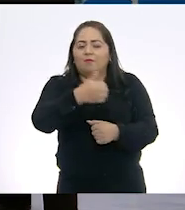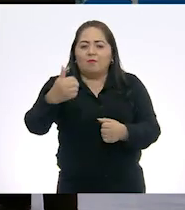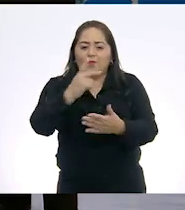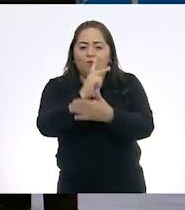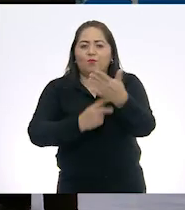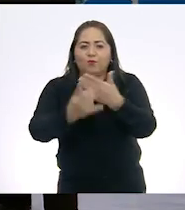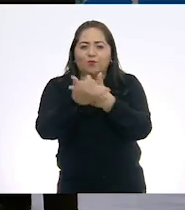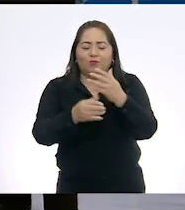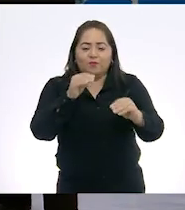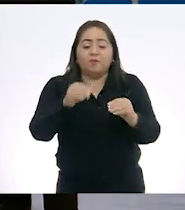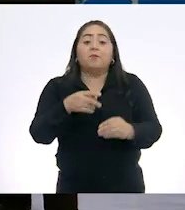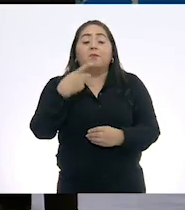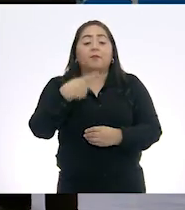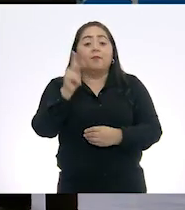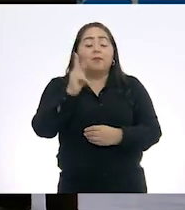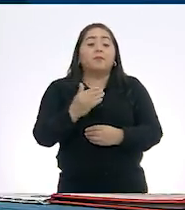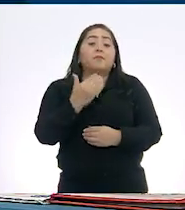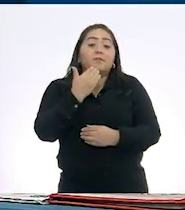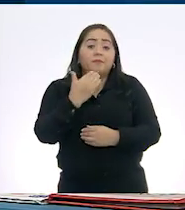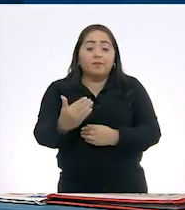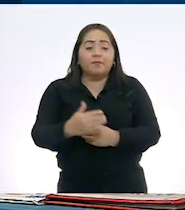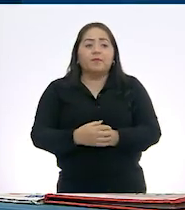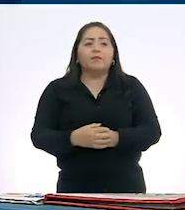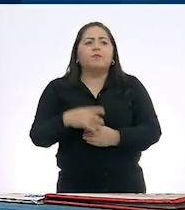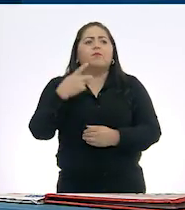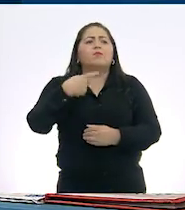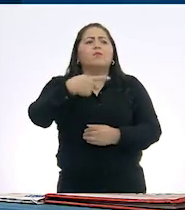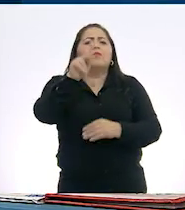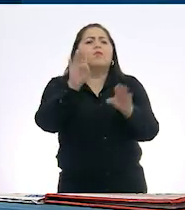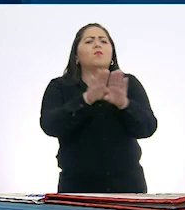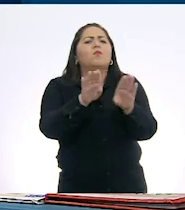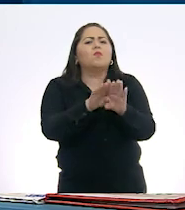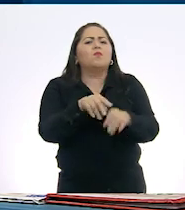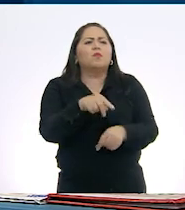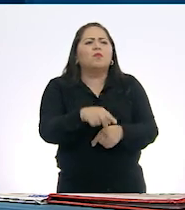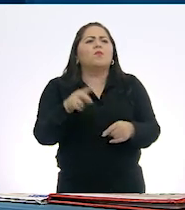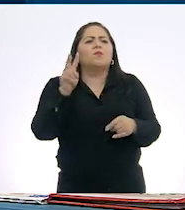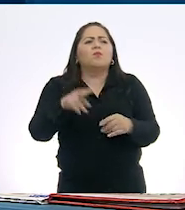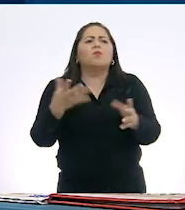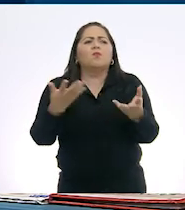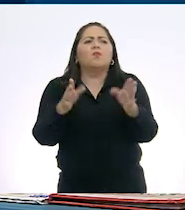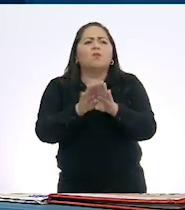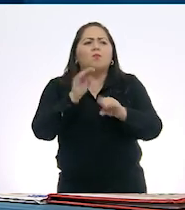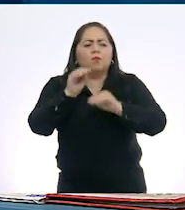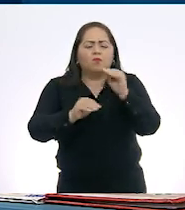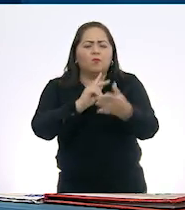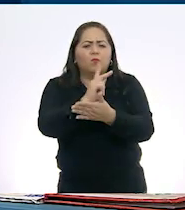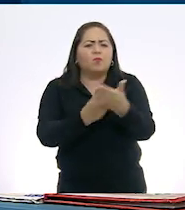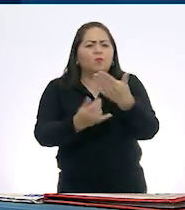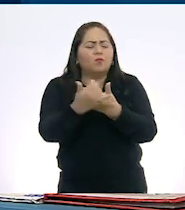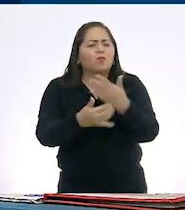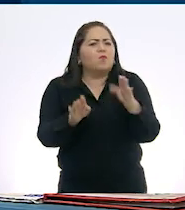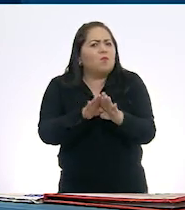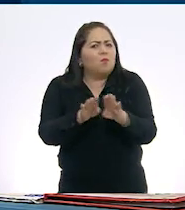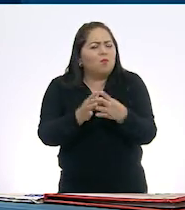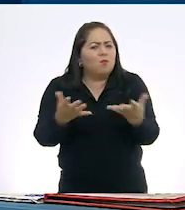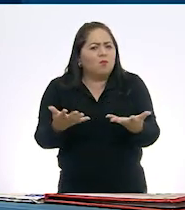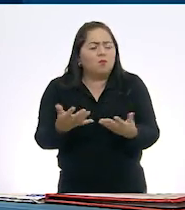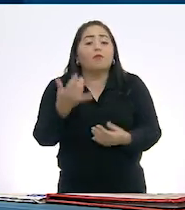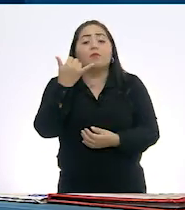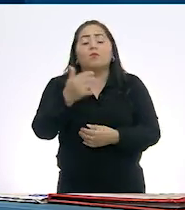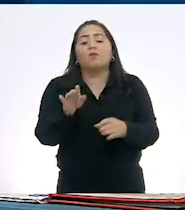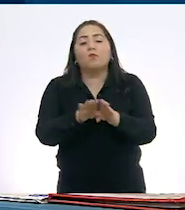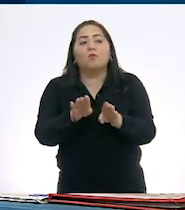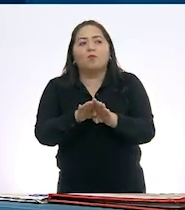proyecto. Bien, pero ¿cómo es esto? ¿Qué lleva? ¿Cómo se arma? ¿Cómo se arma un proyecto? Y sobre todo, ¿cómo